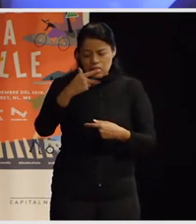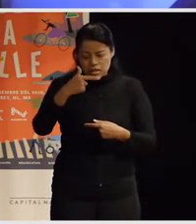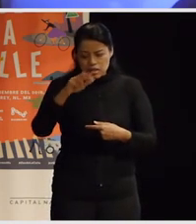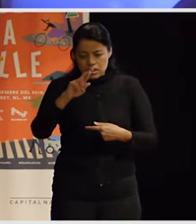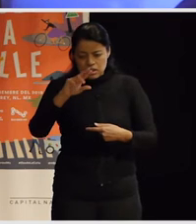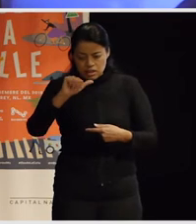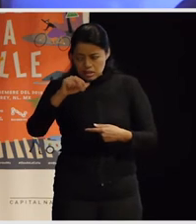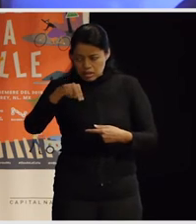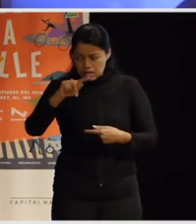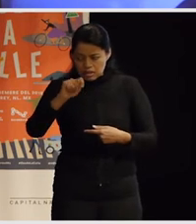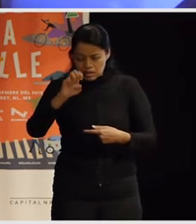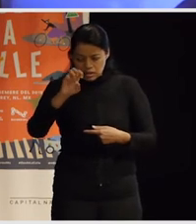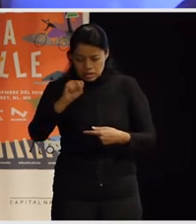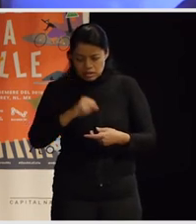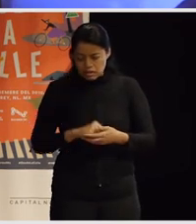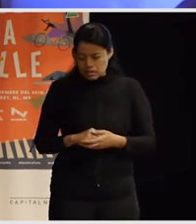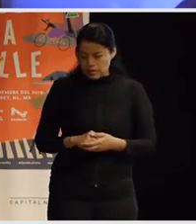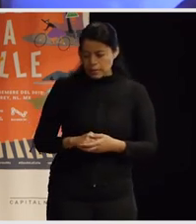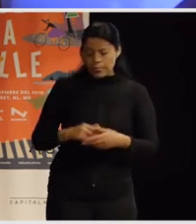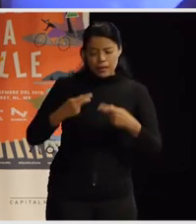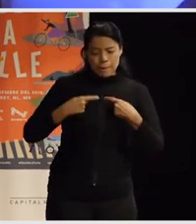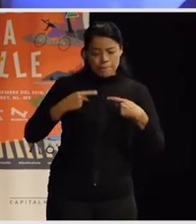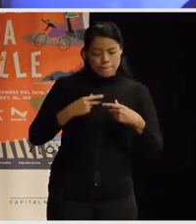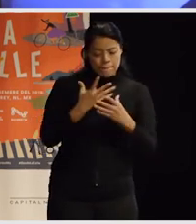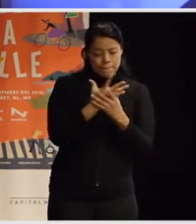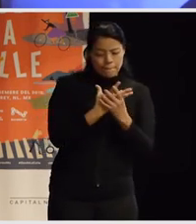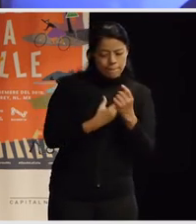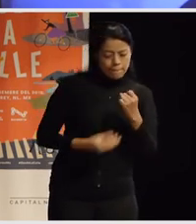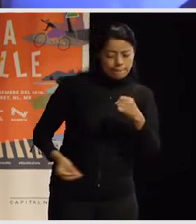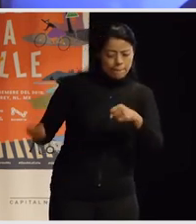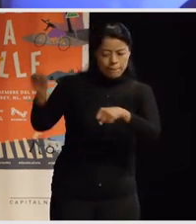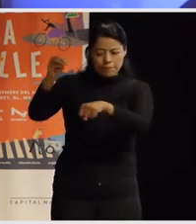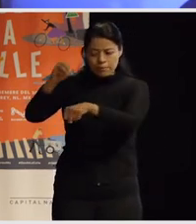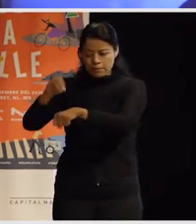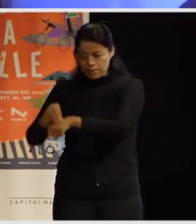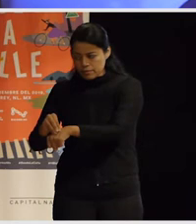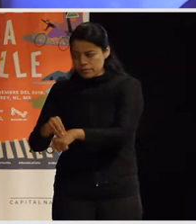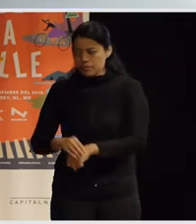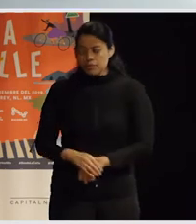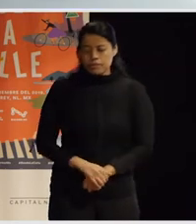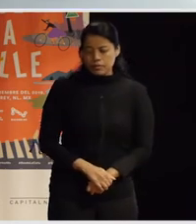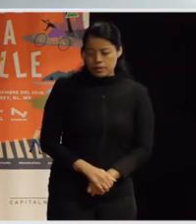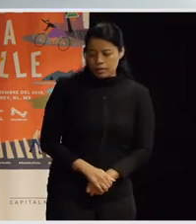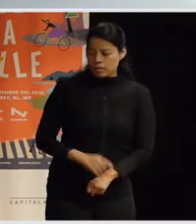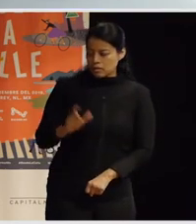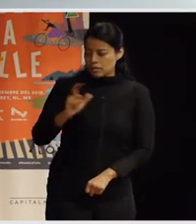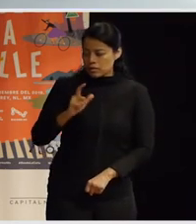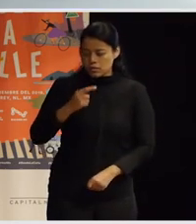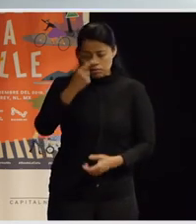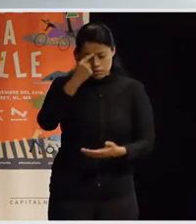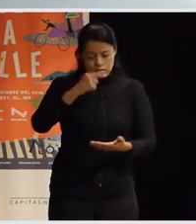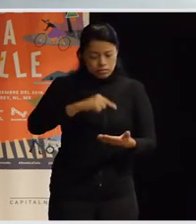es un temazo el tema de la gentrificación yo creo que cuando empezamos a trabajarlo no yo creo que no